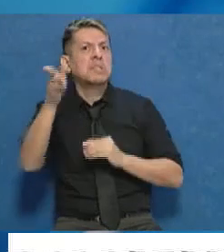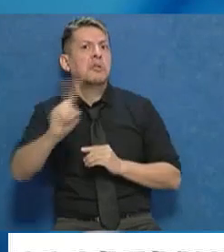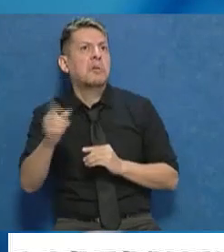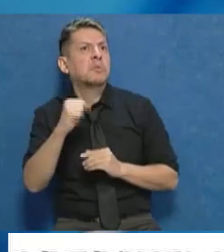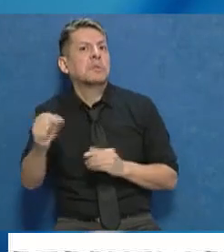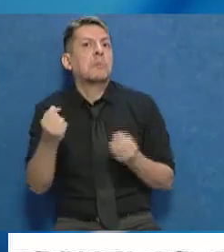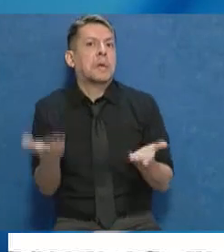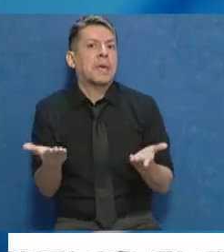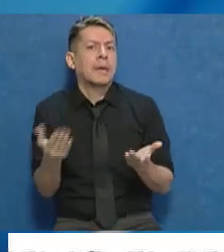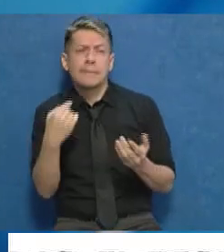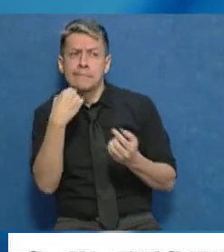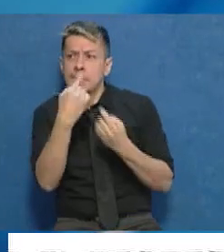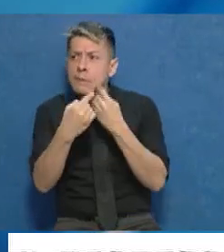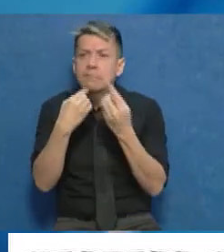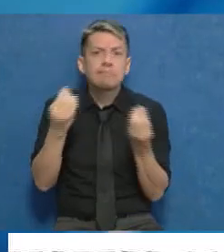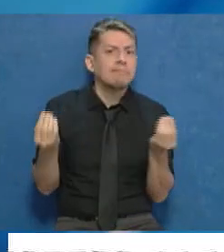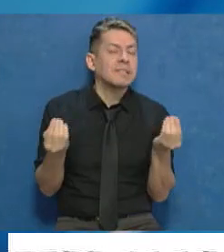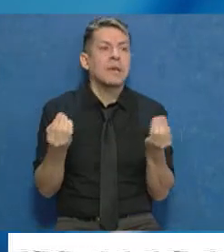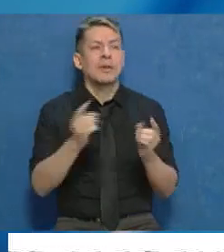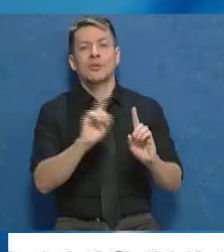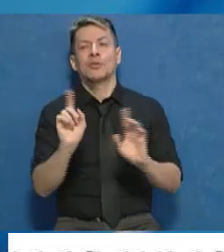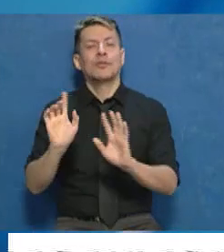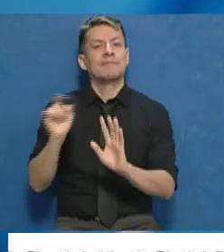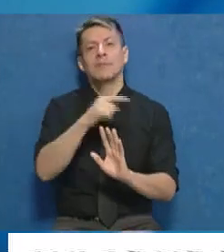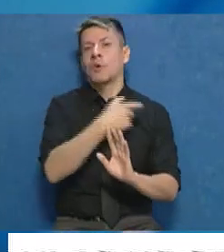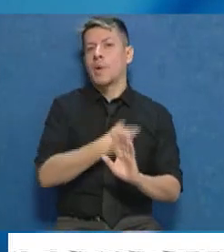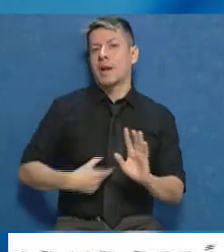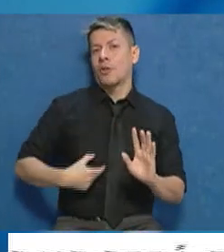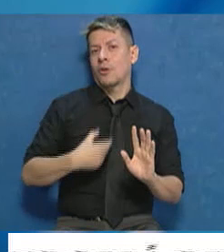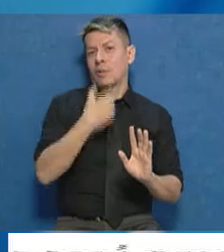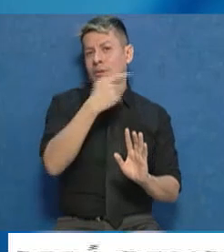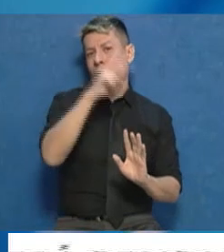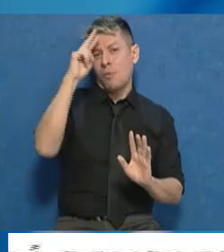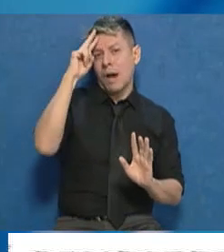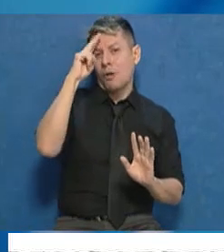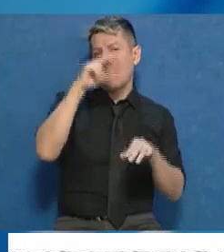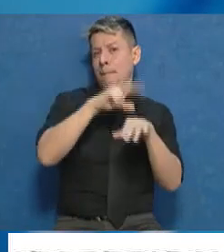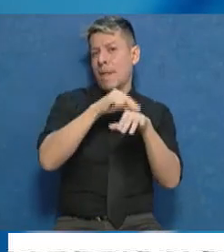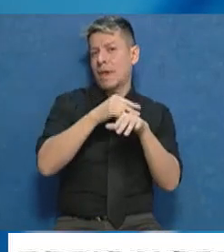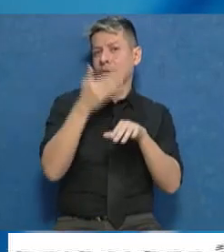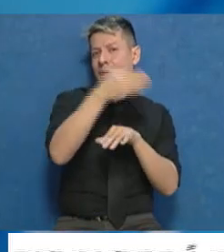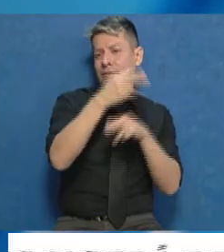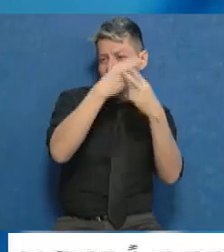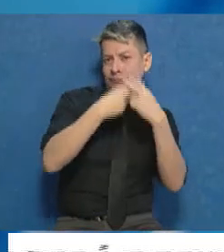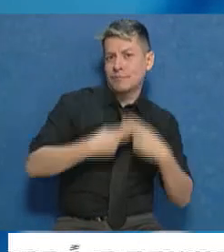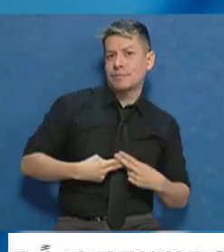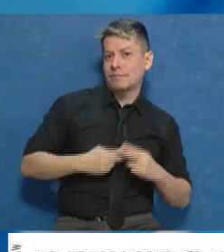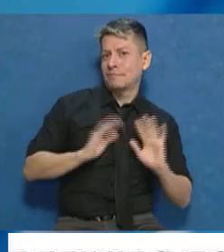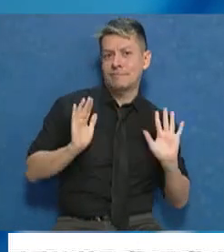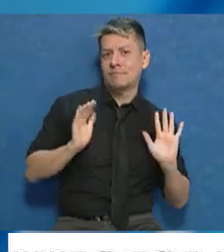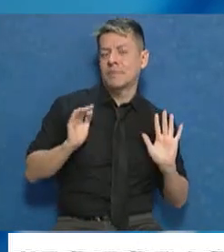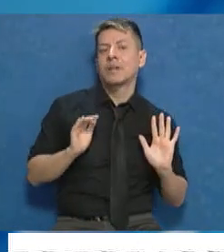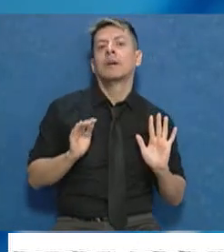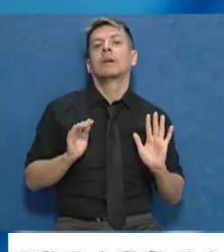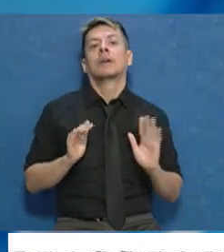cuando empezaron a preguntar, dijeron, no, el gobernador se está haciendo un chequeo médico. Si vos te dicen que hay un chequeo médico, bueno. La